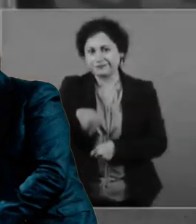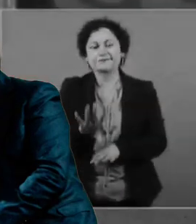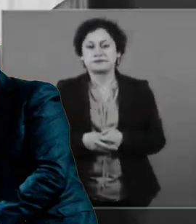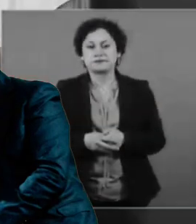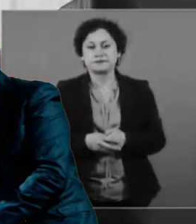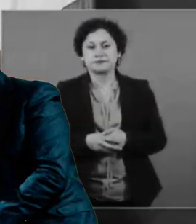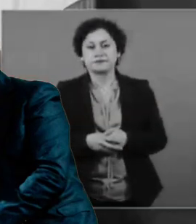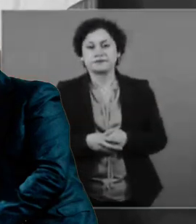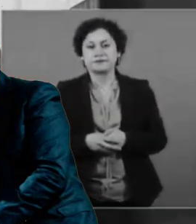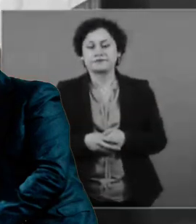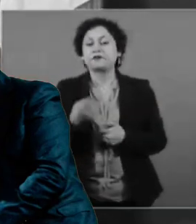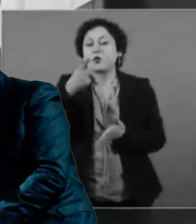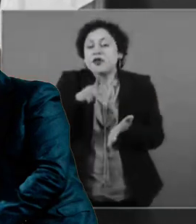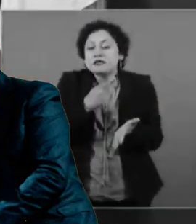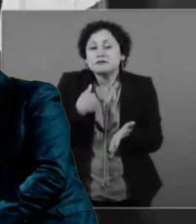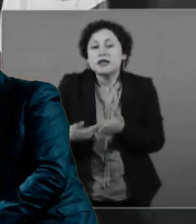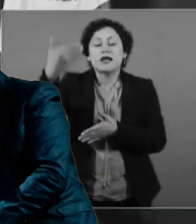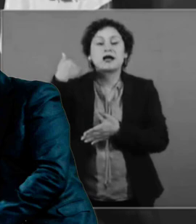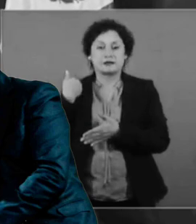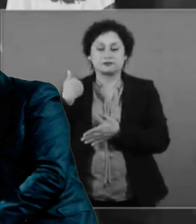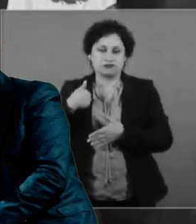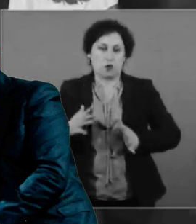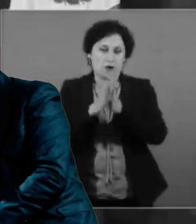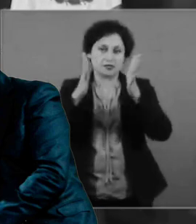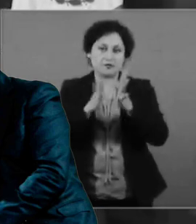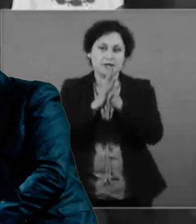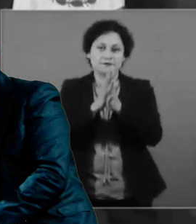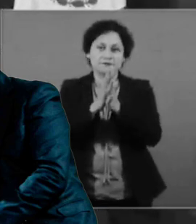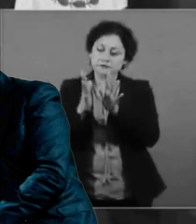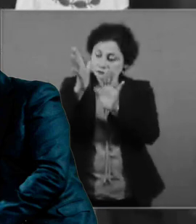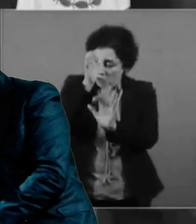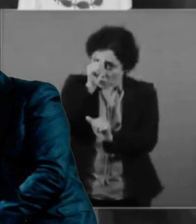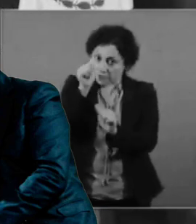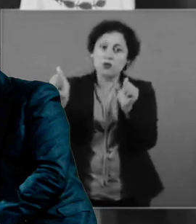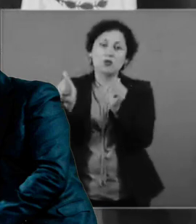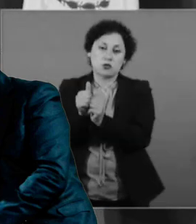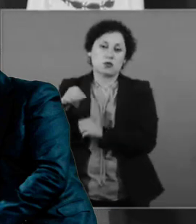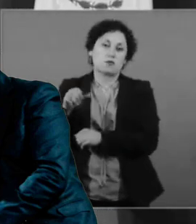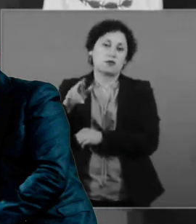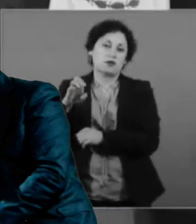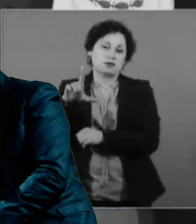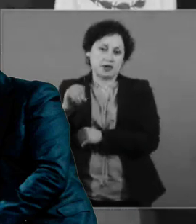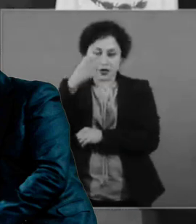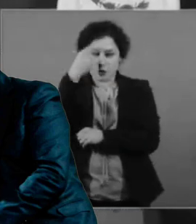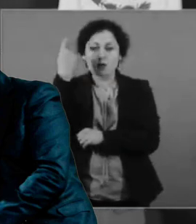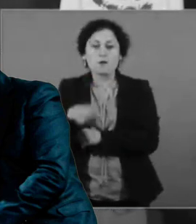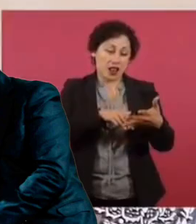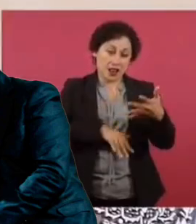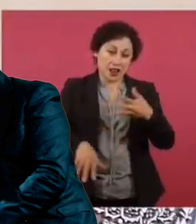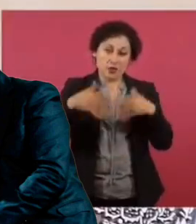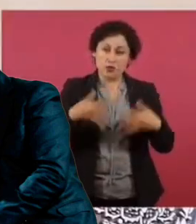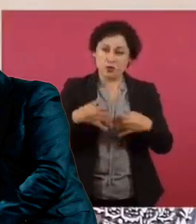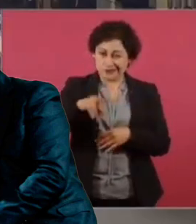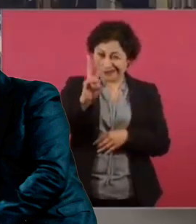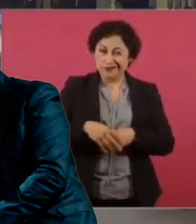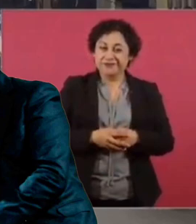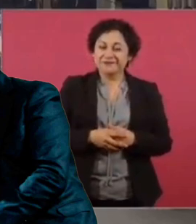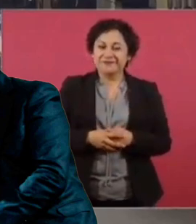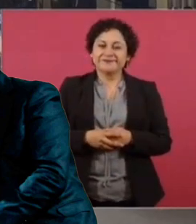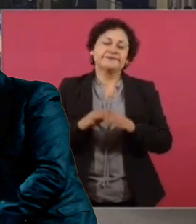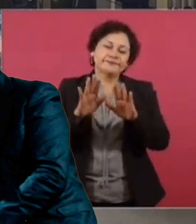me toca participar y llegamos a un acuerdo con Marcelo para ver quién iba a candidato en el 2012. Entonces,